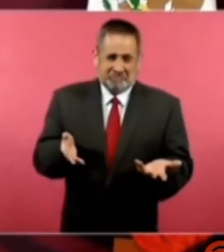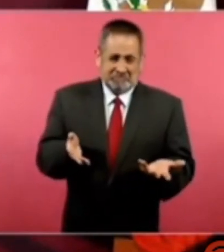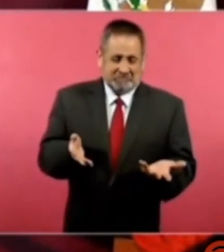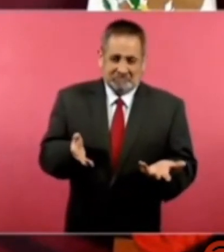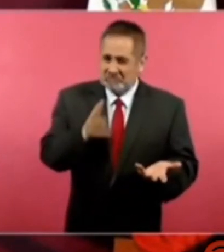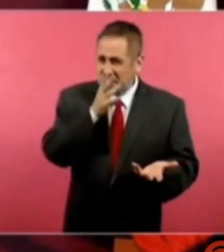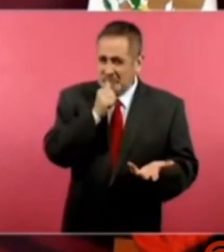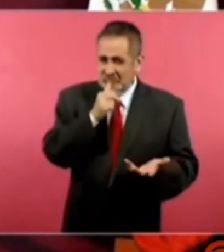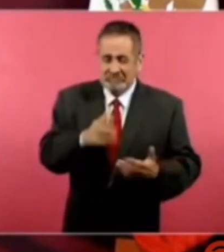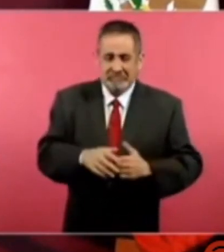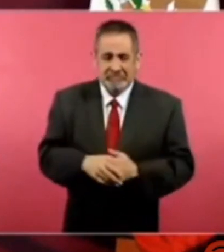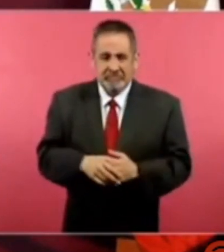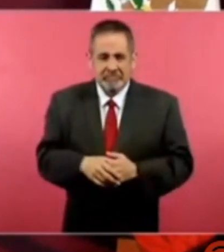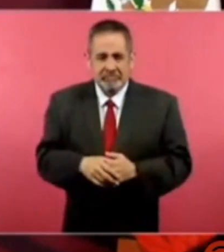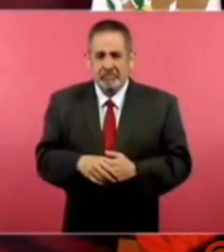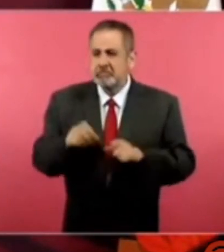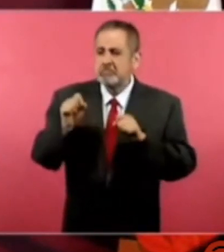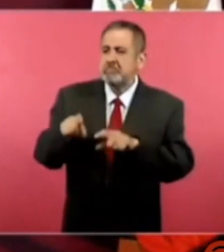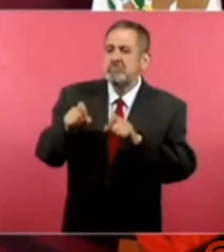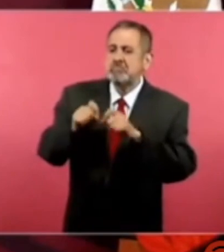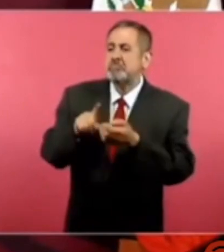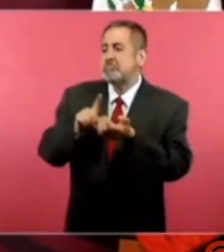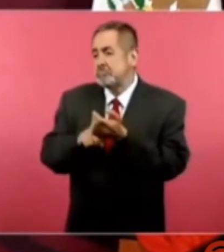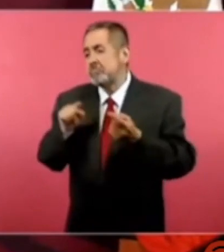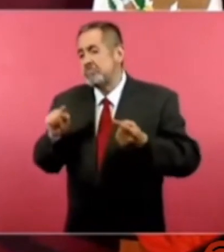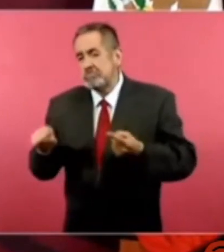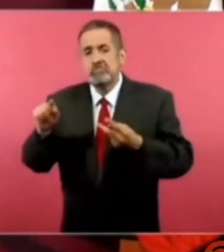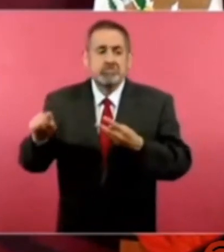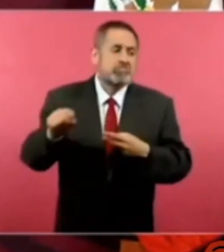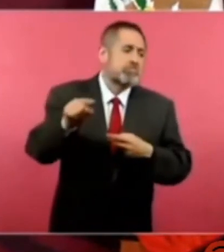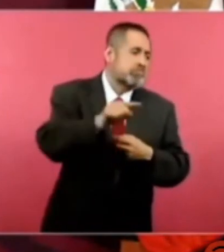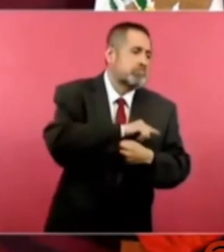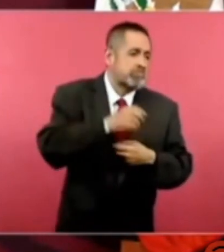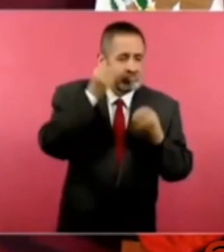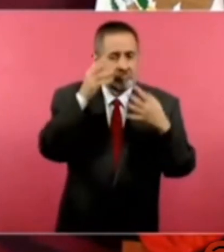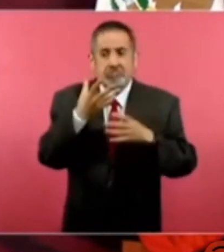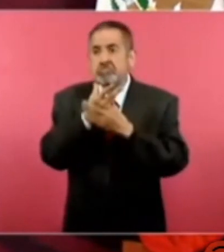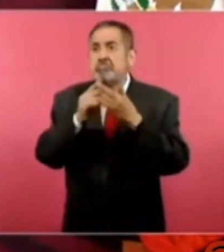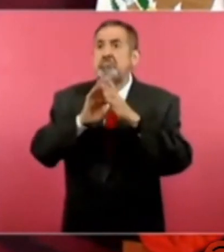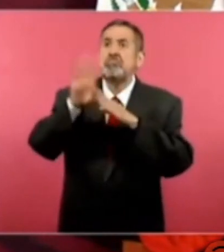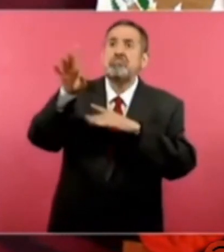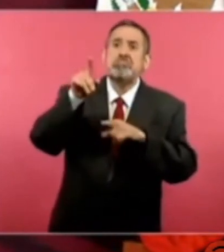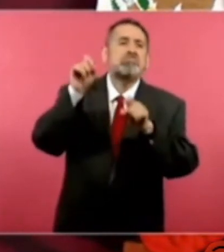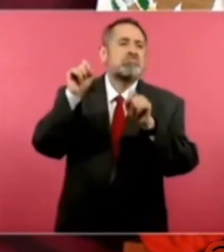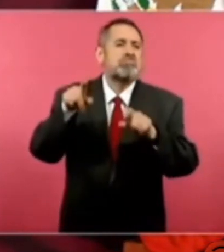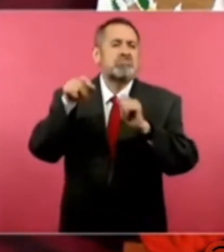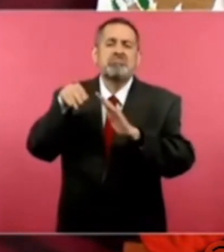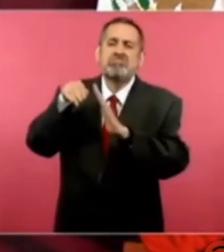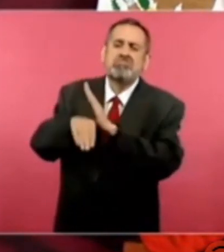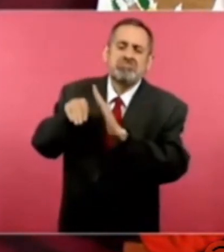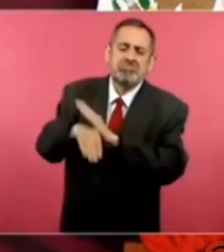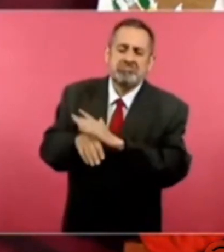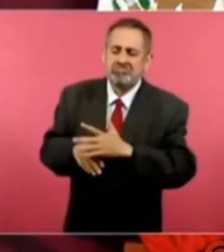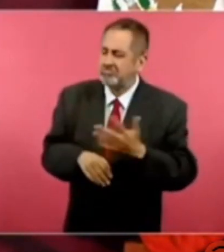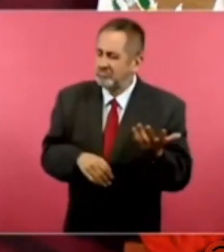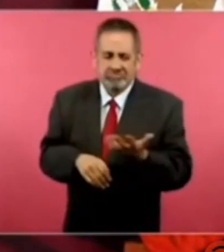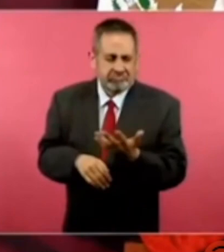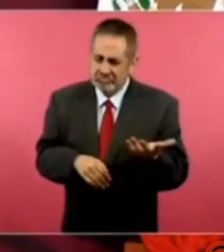que no saldría adelante en ninguna parte, nuestros